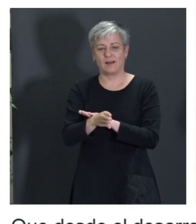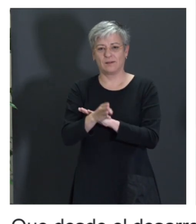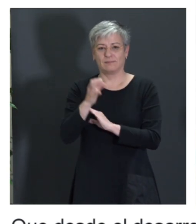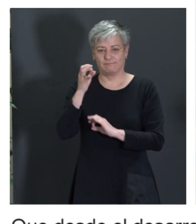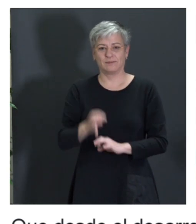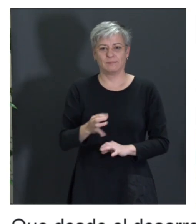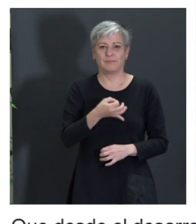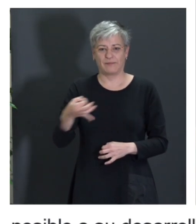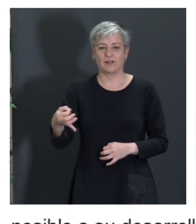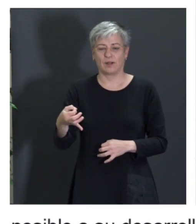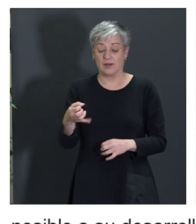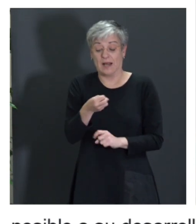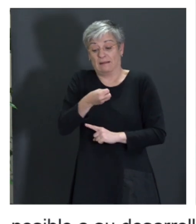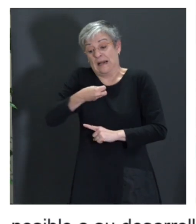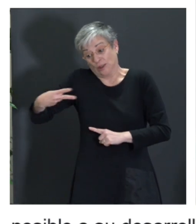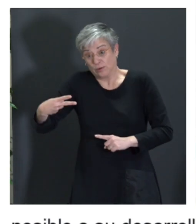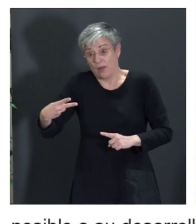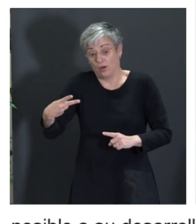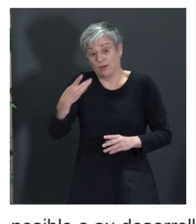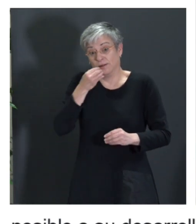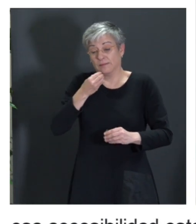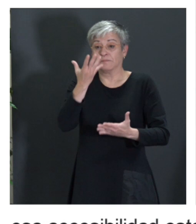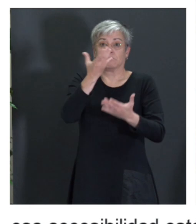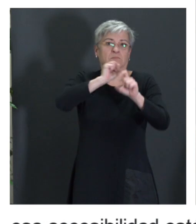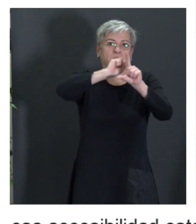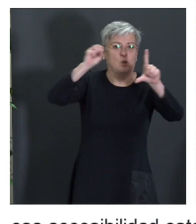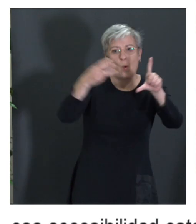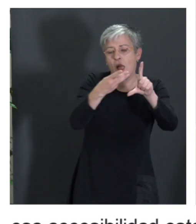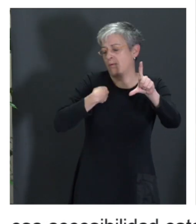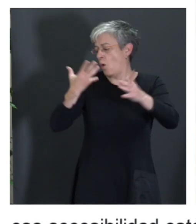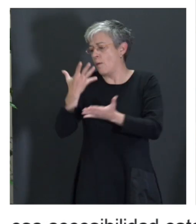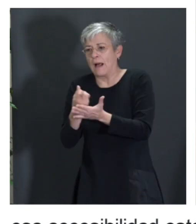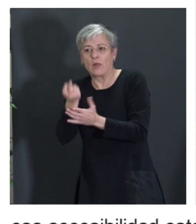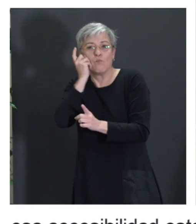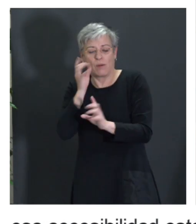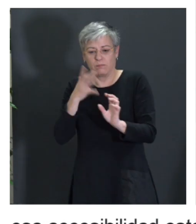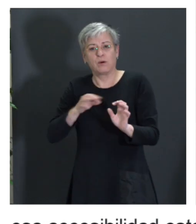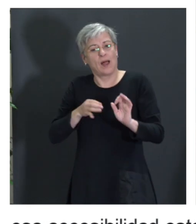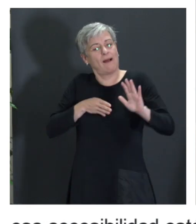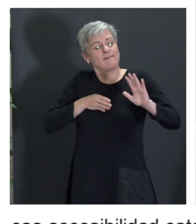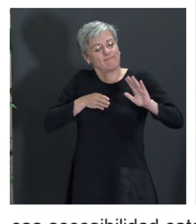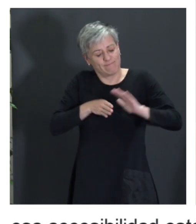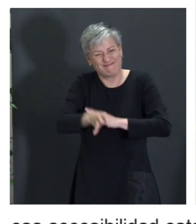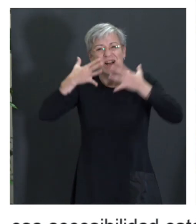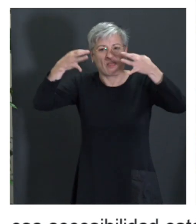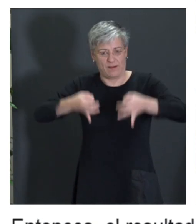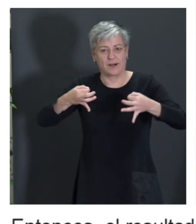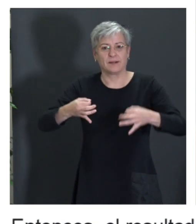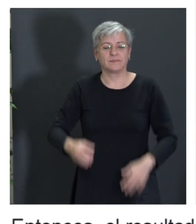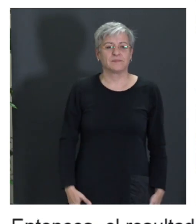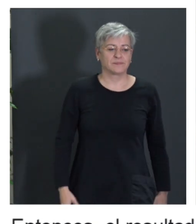Y entonces el resultado sea una aplicación web o una página web o una aplicación móvil que sea realmente accesible.